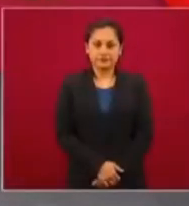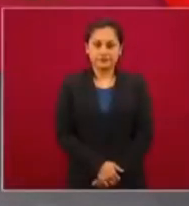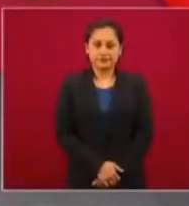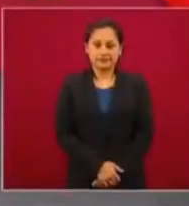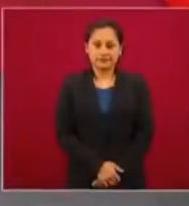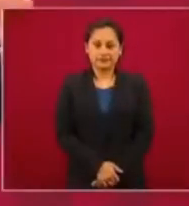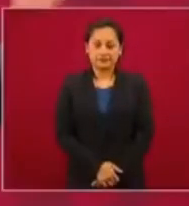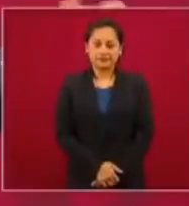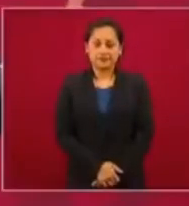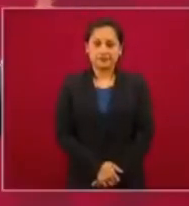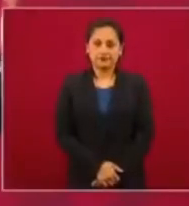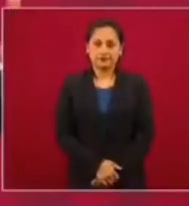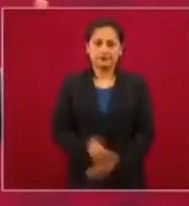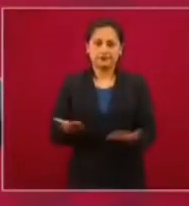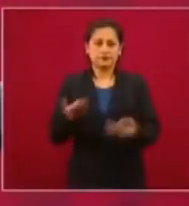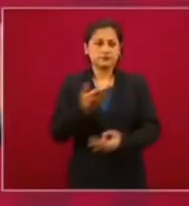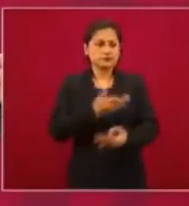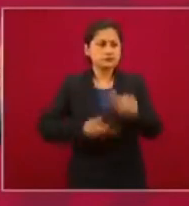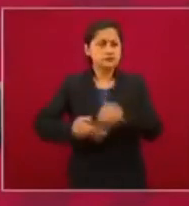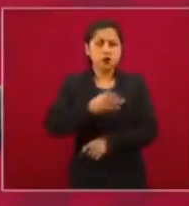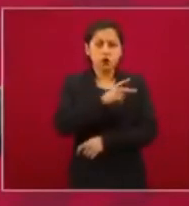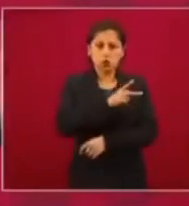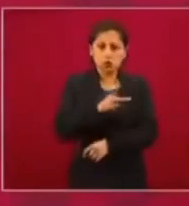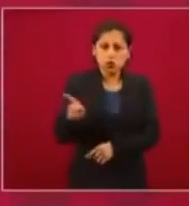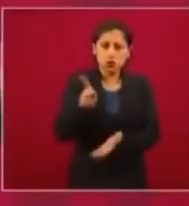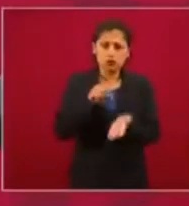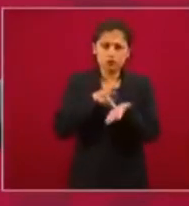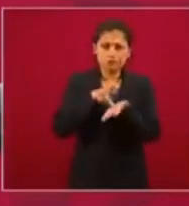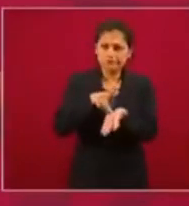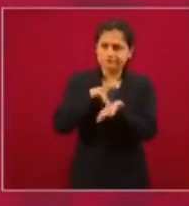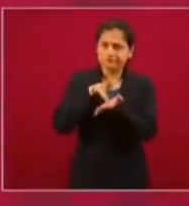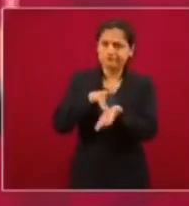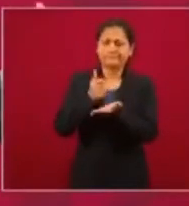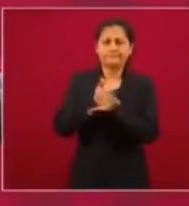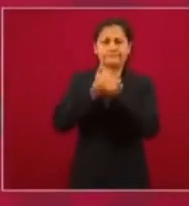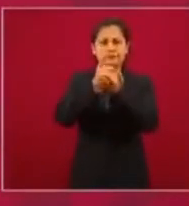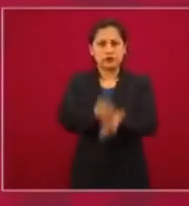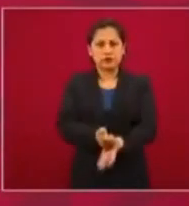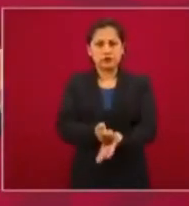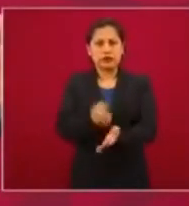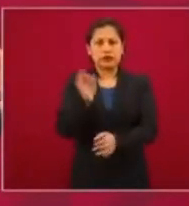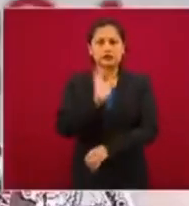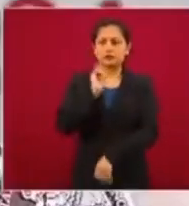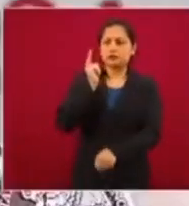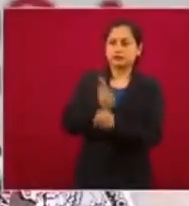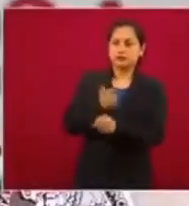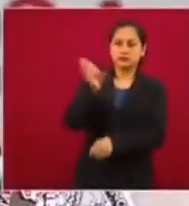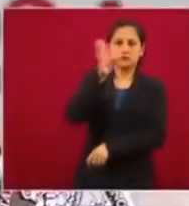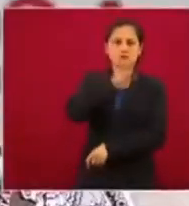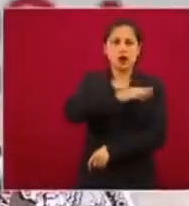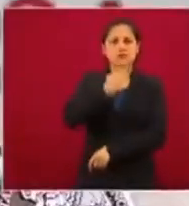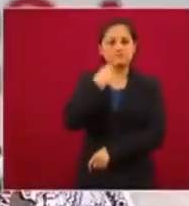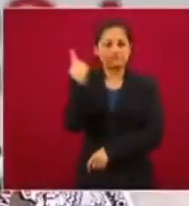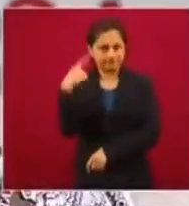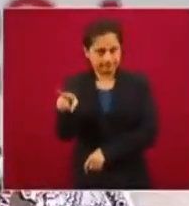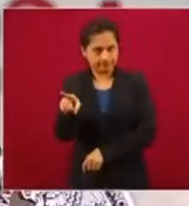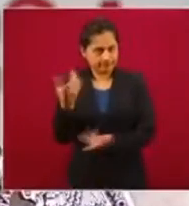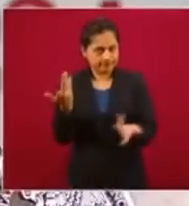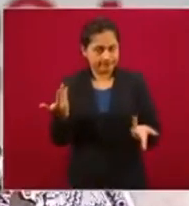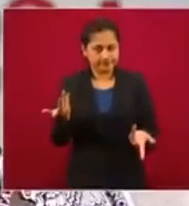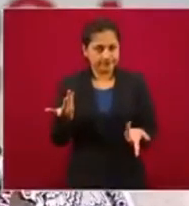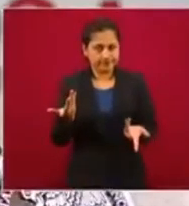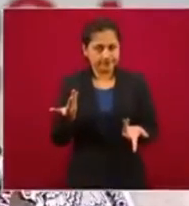Todos debemos de ayudar, todos, todos, todos, todos, a denunciar si sabemos